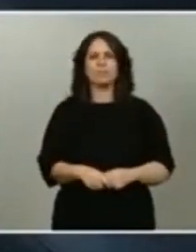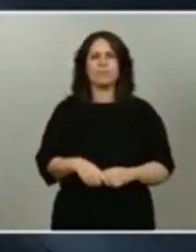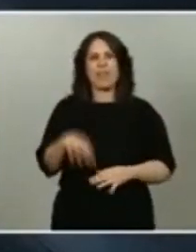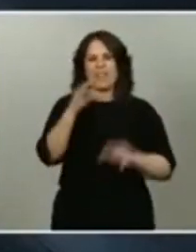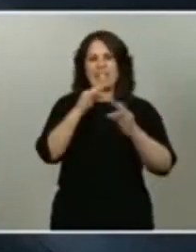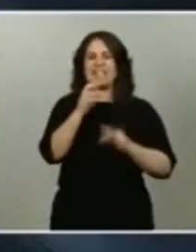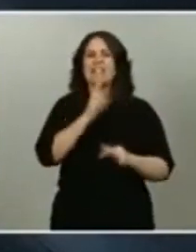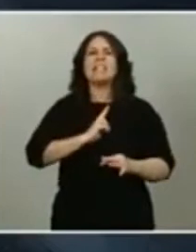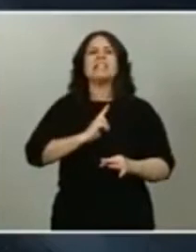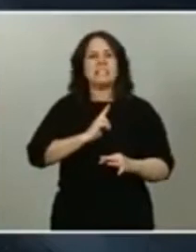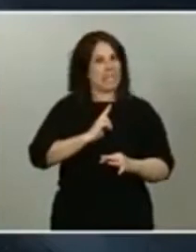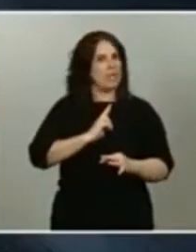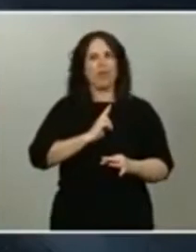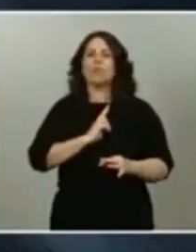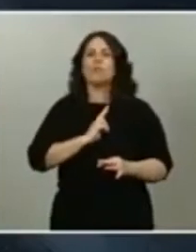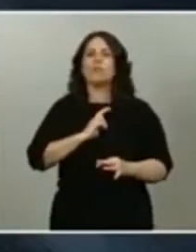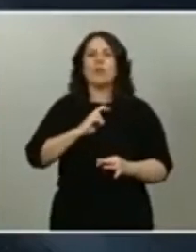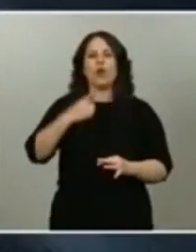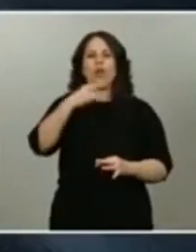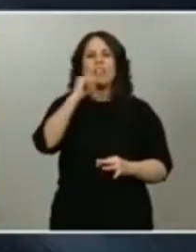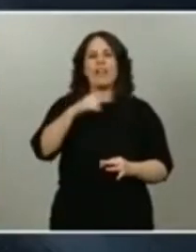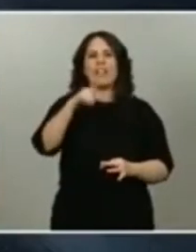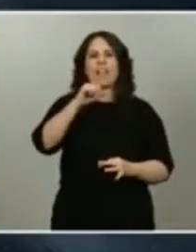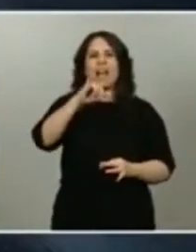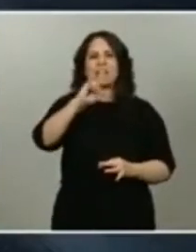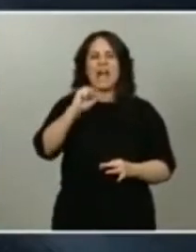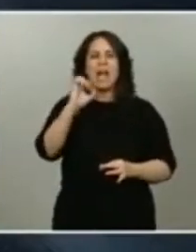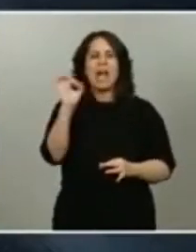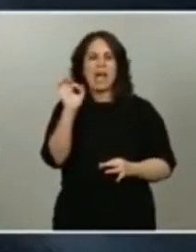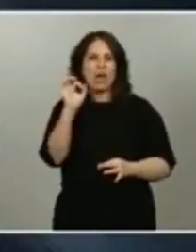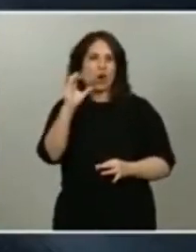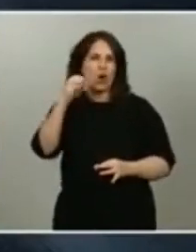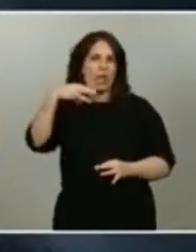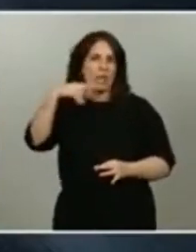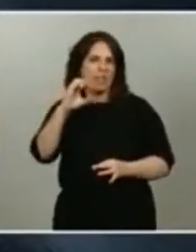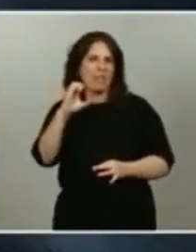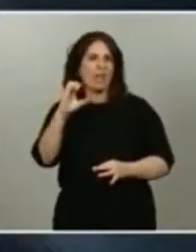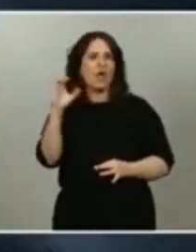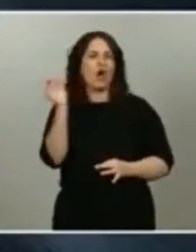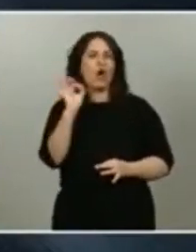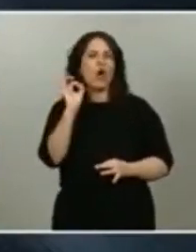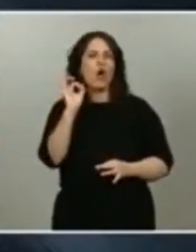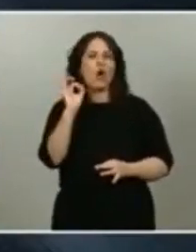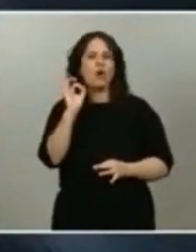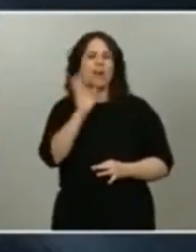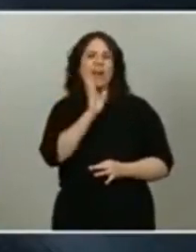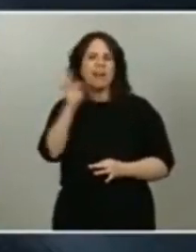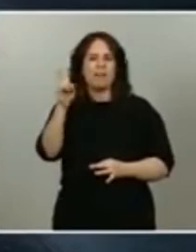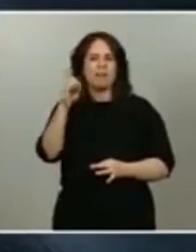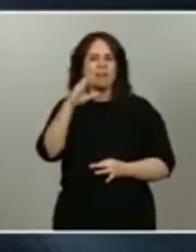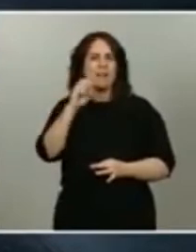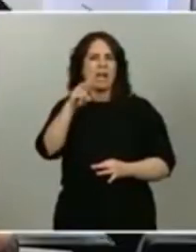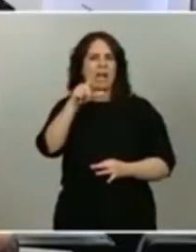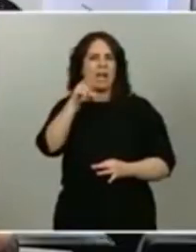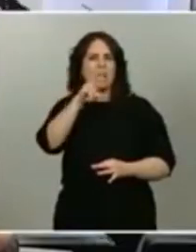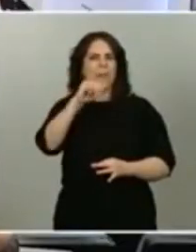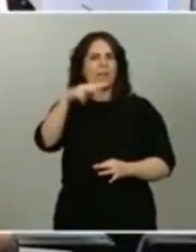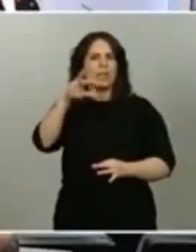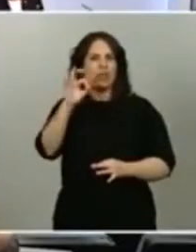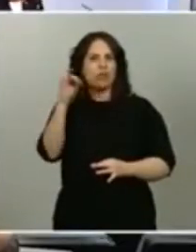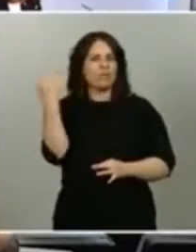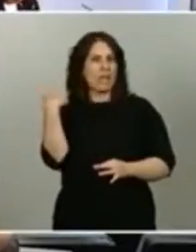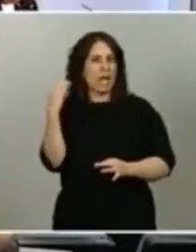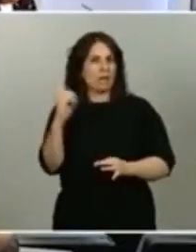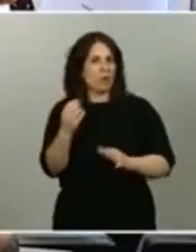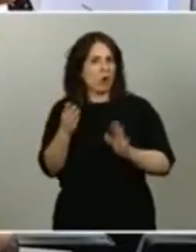de González Laya a la OMC o con lo de Calviño ya se da por bueno no se va no se va a mantener gracias gracias